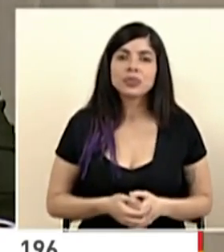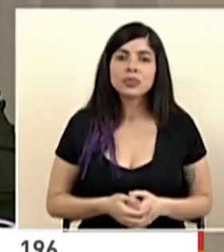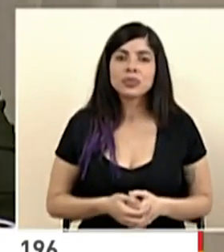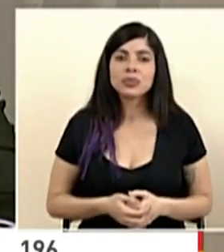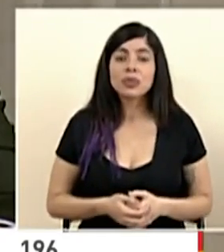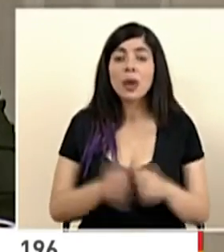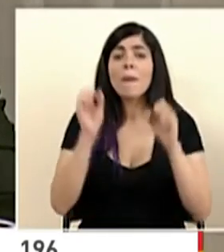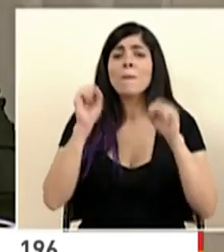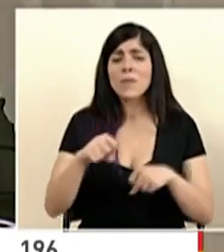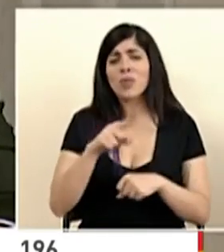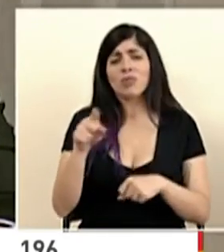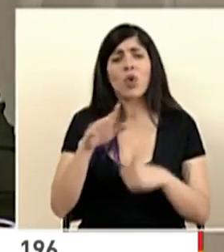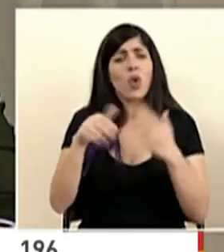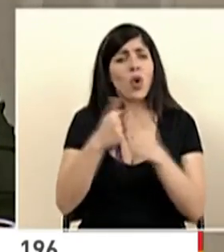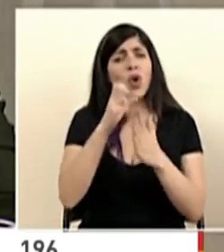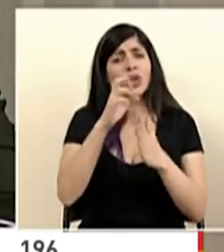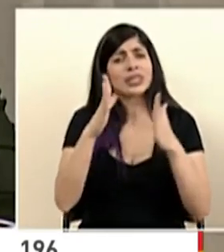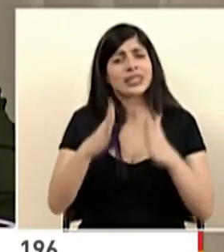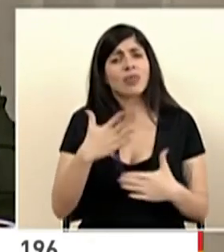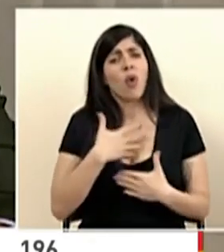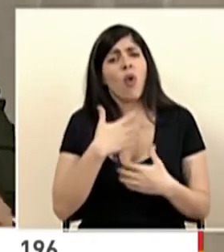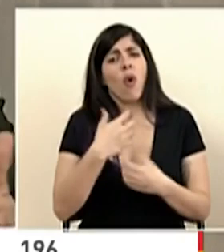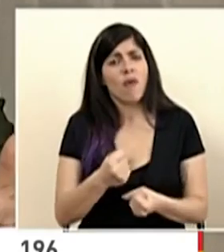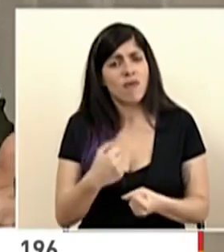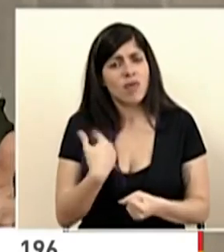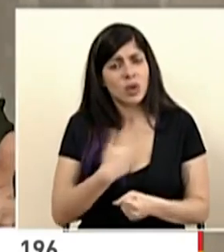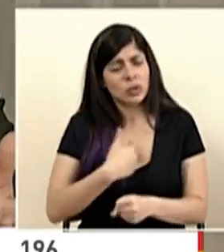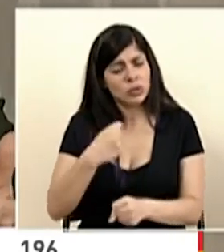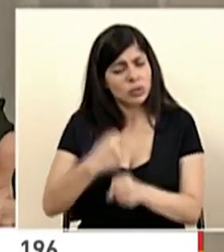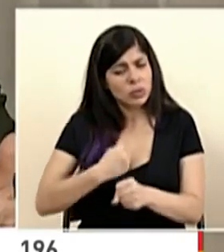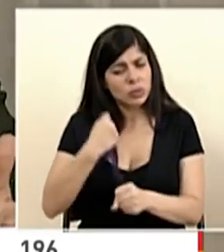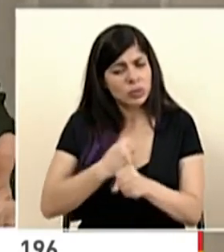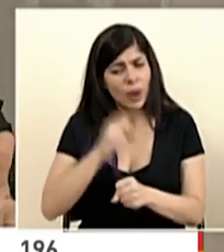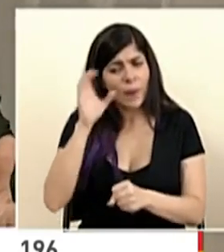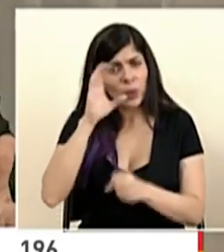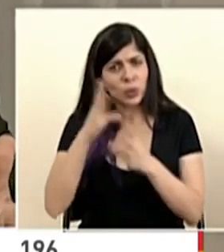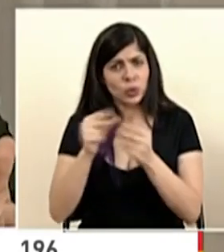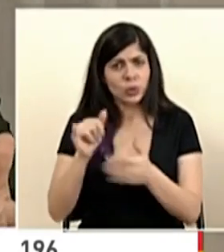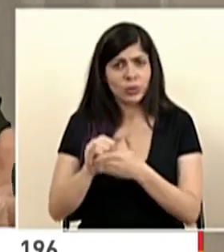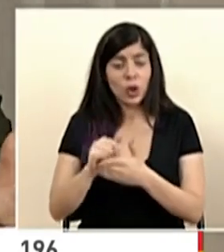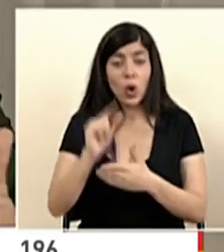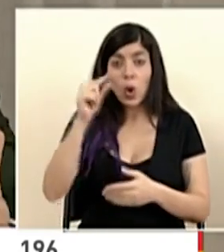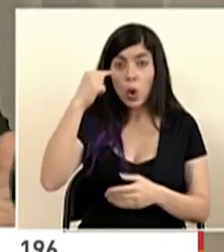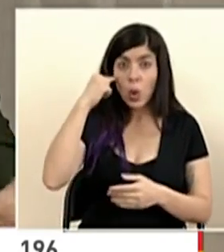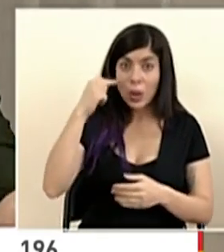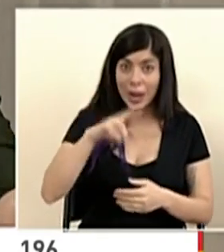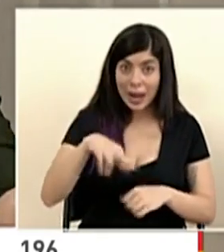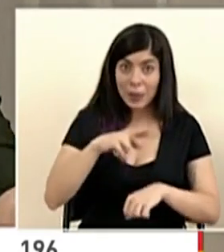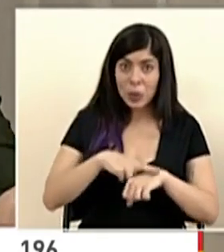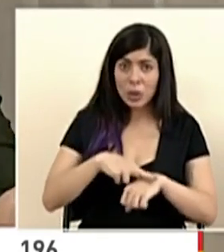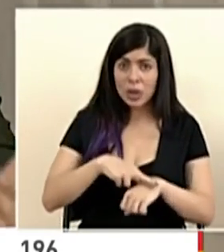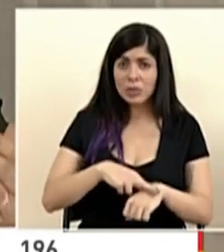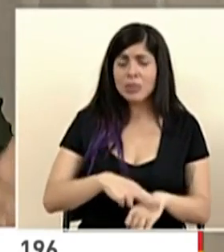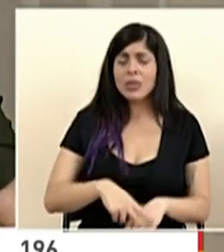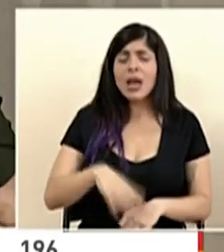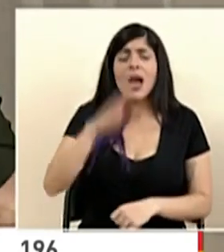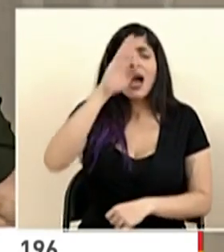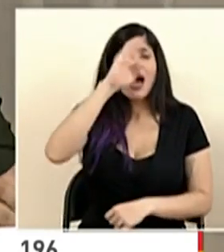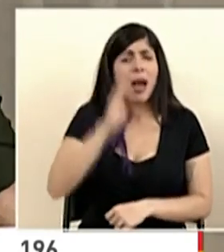Y pueden tener la confianza los costarricenses de que estamos trabajando para resolver eso. gobierno de la República jamás,